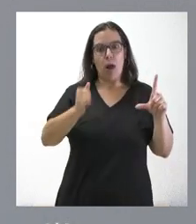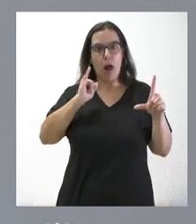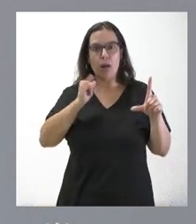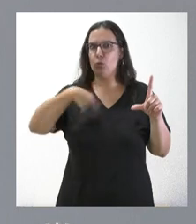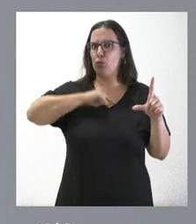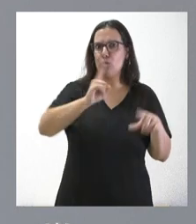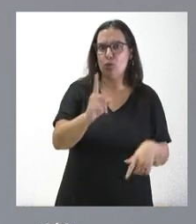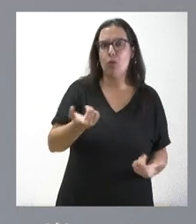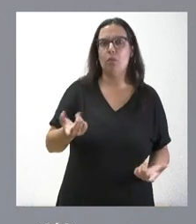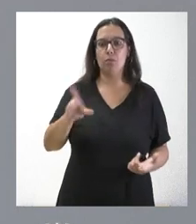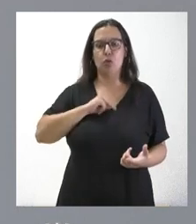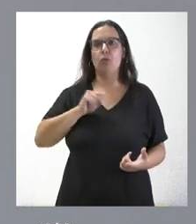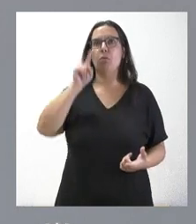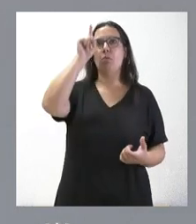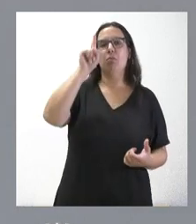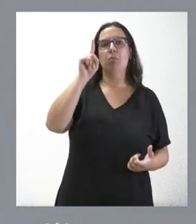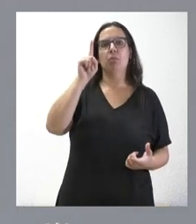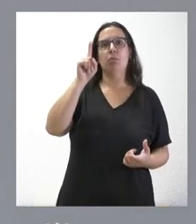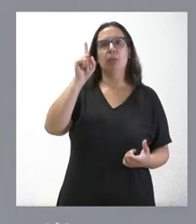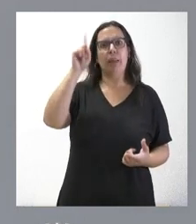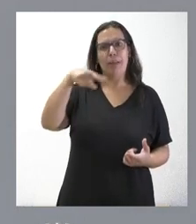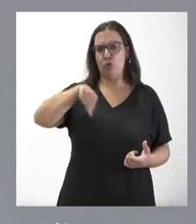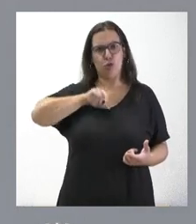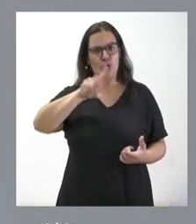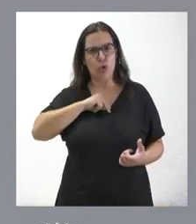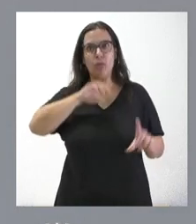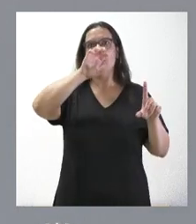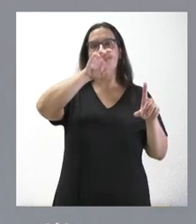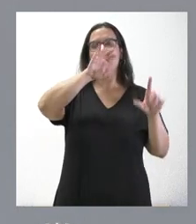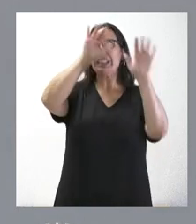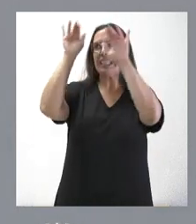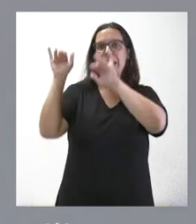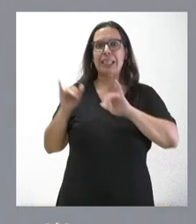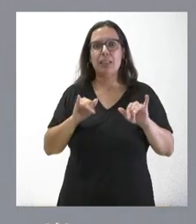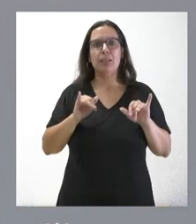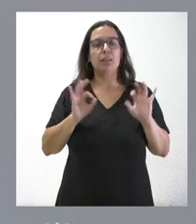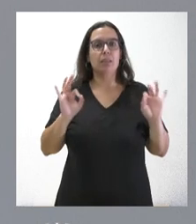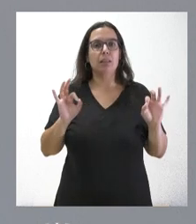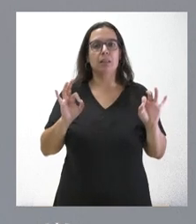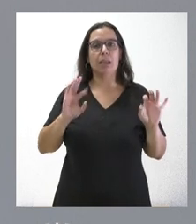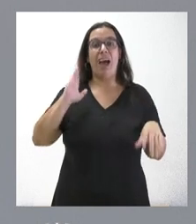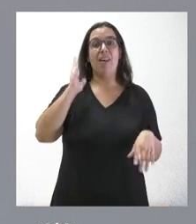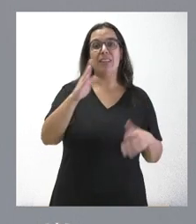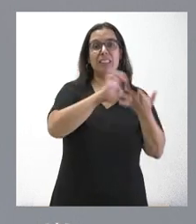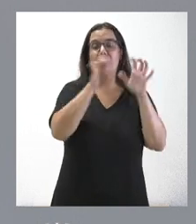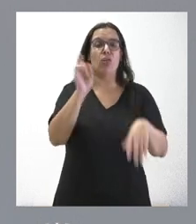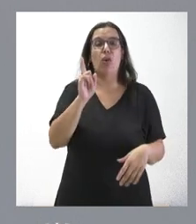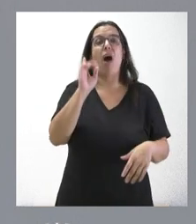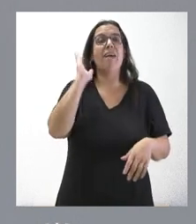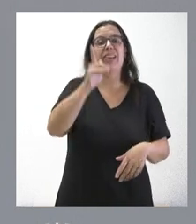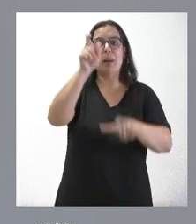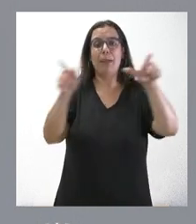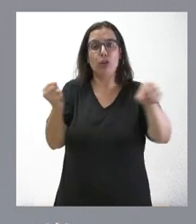tengamos nosotros, y las comunidades del norte lo tengan y no lo tengamos nosotros. Con esto no se perjudica a Castilla y León, se perjudica a los